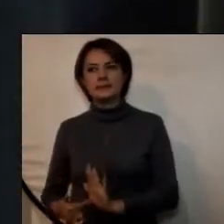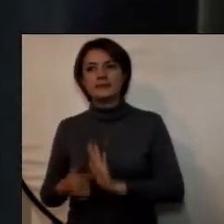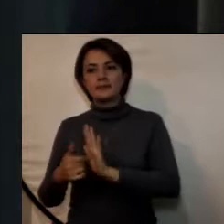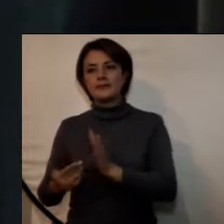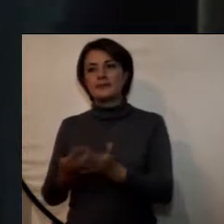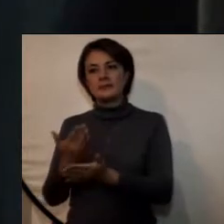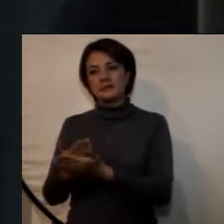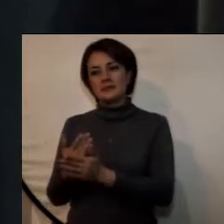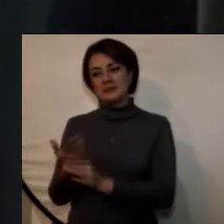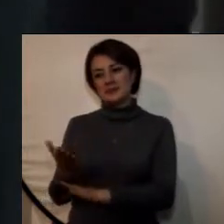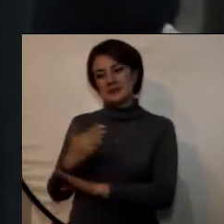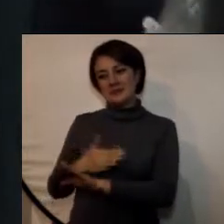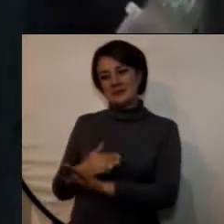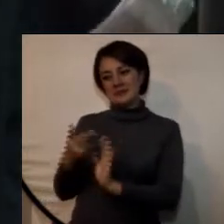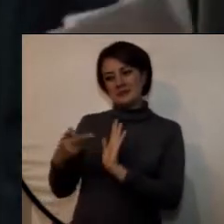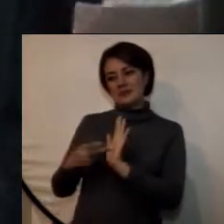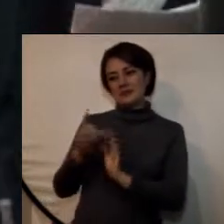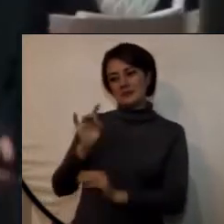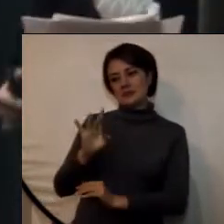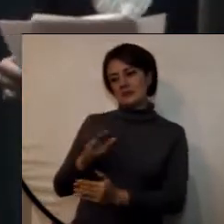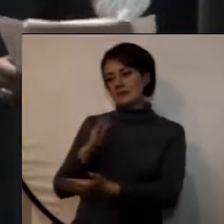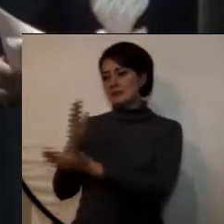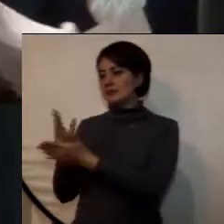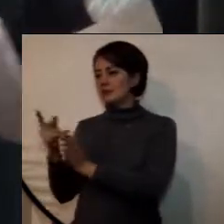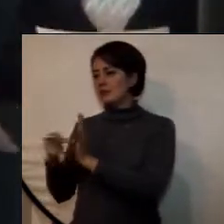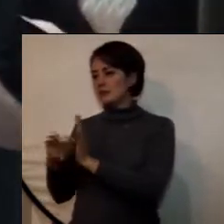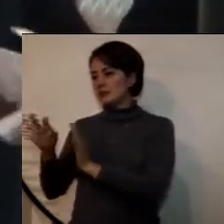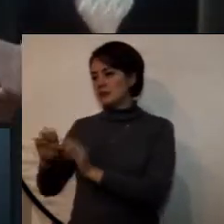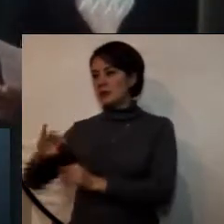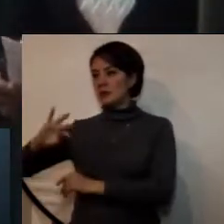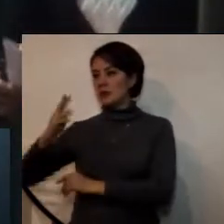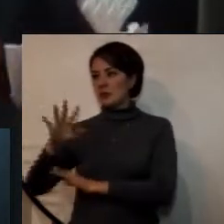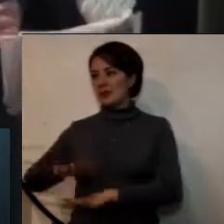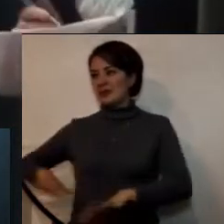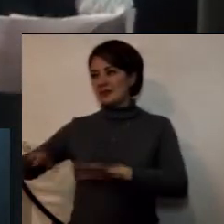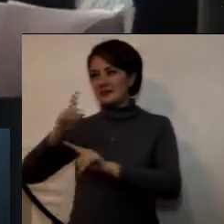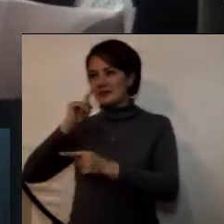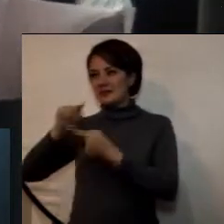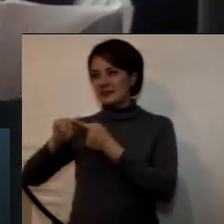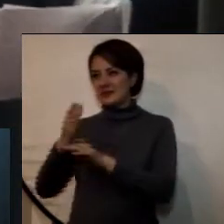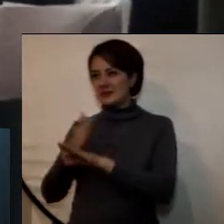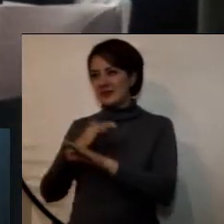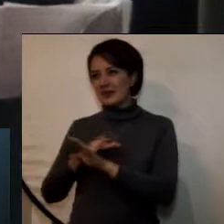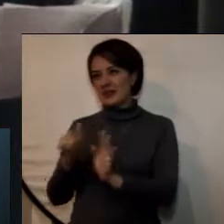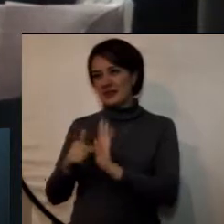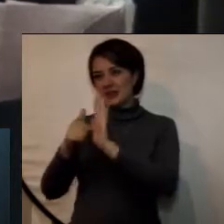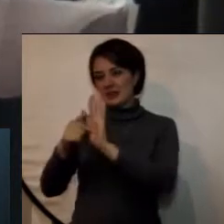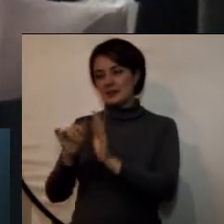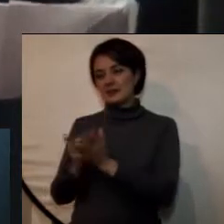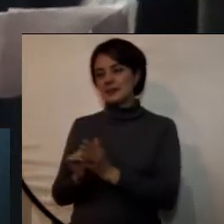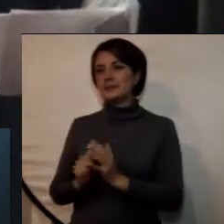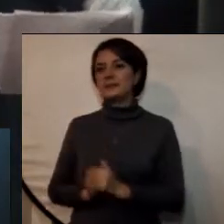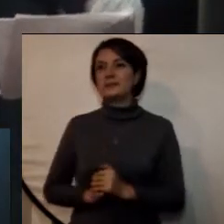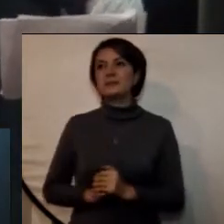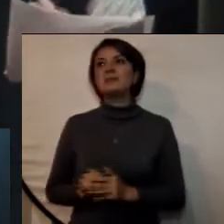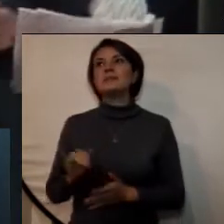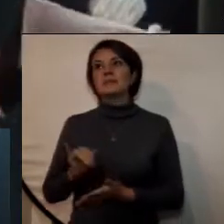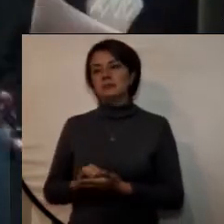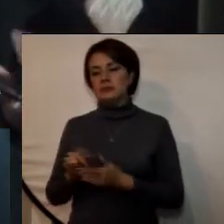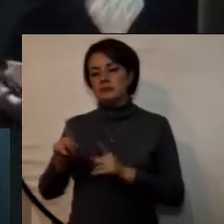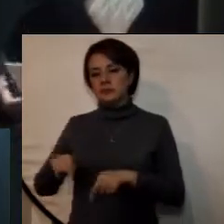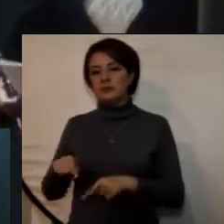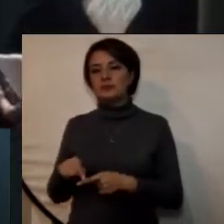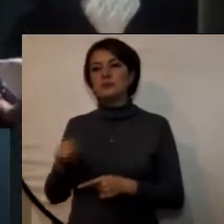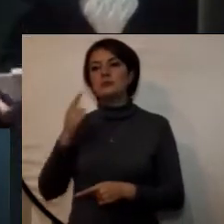2015-2019 en el cuarto escenario que ustedes observaron al inicio de la audiencia también se